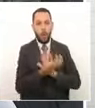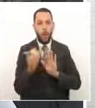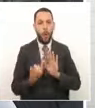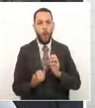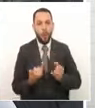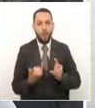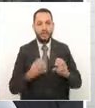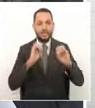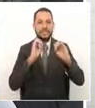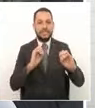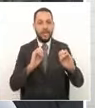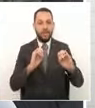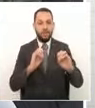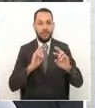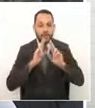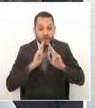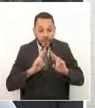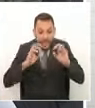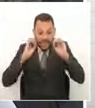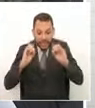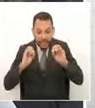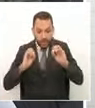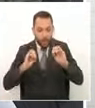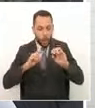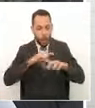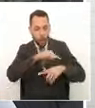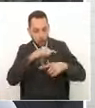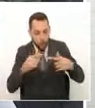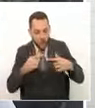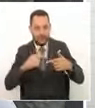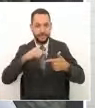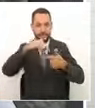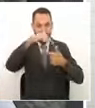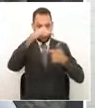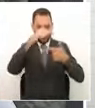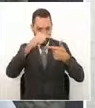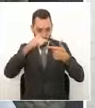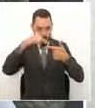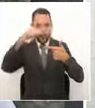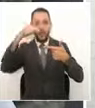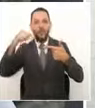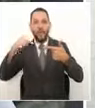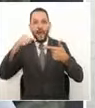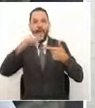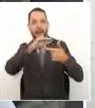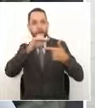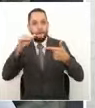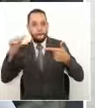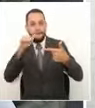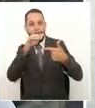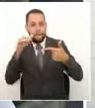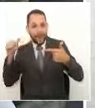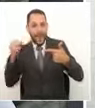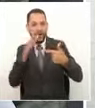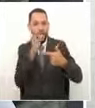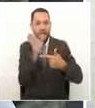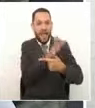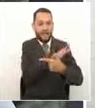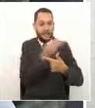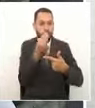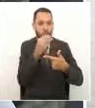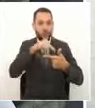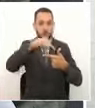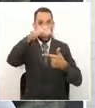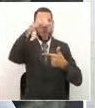17 recuperados. O sea que estamos volteando esa cifra. La estamos invirtiendo. estamos invirtiendo a cuando empezamos el tema de la